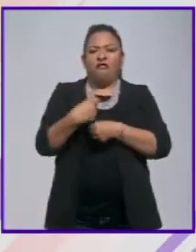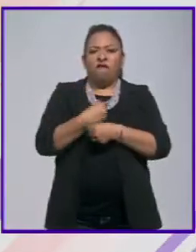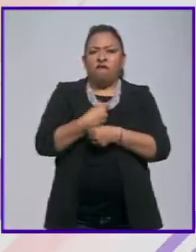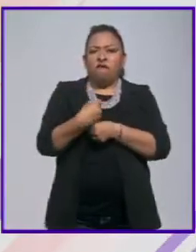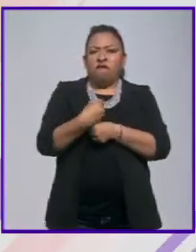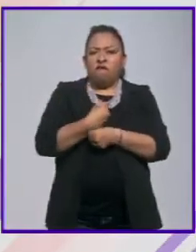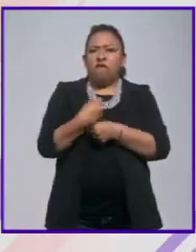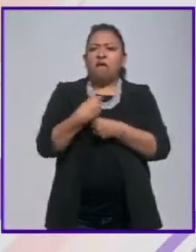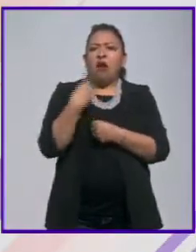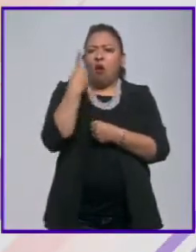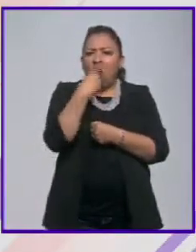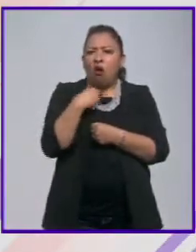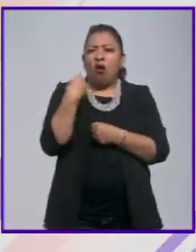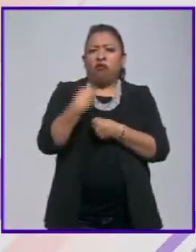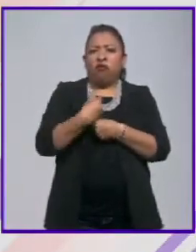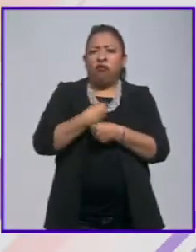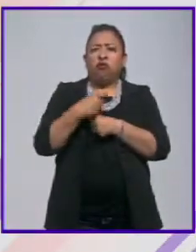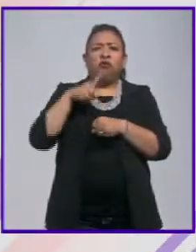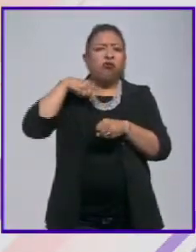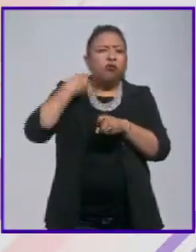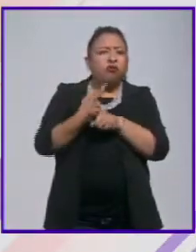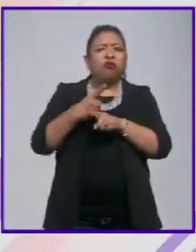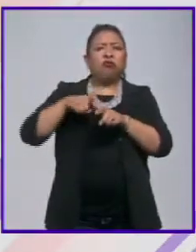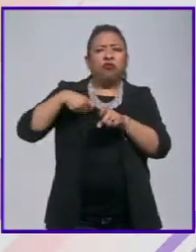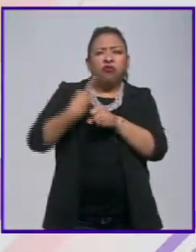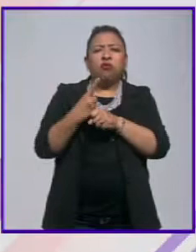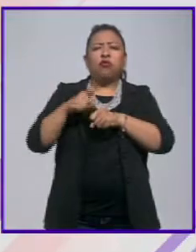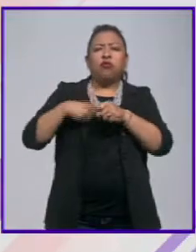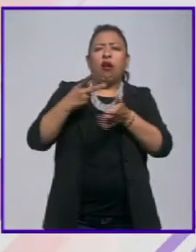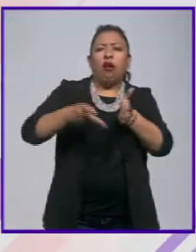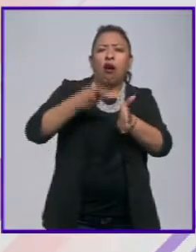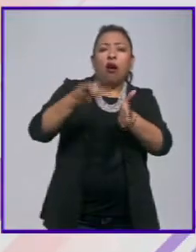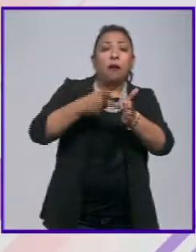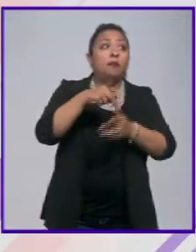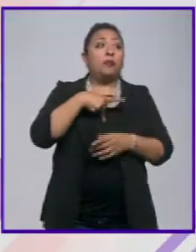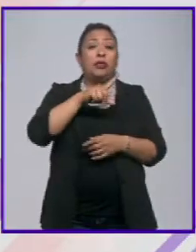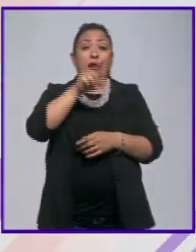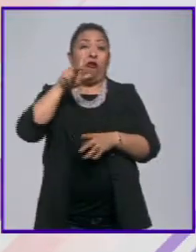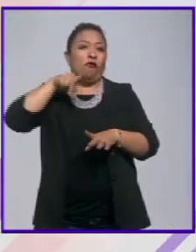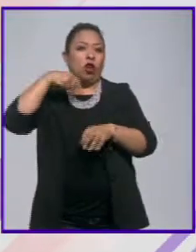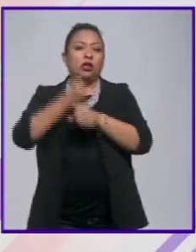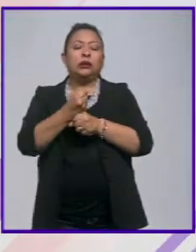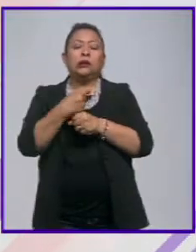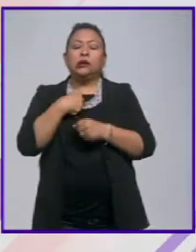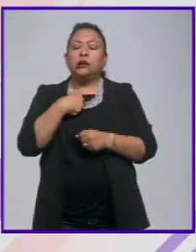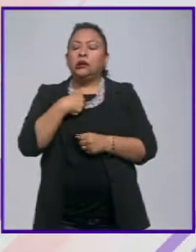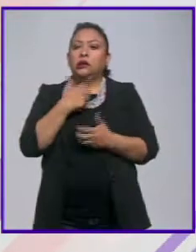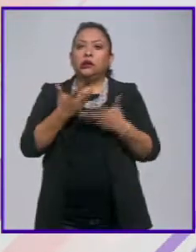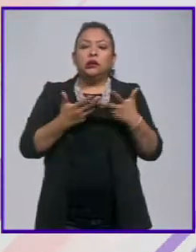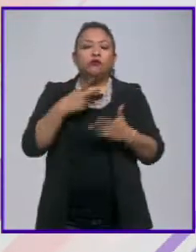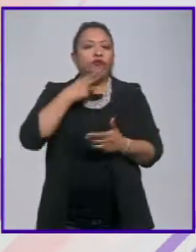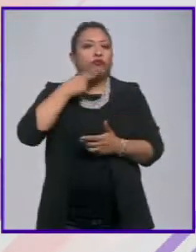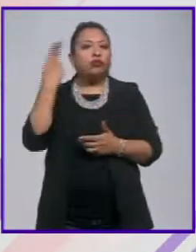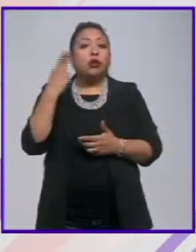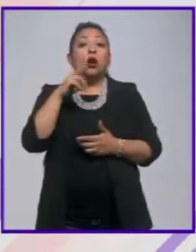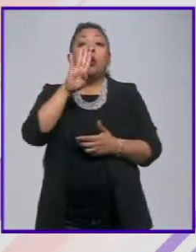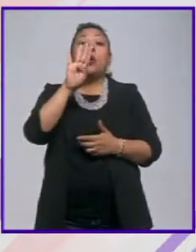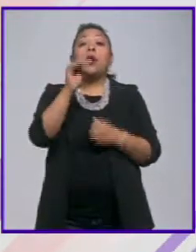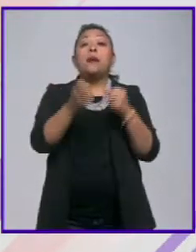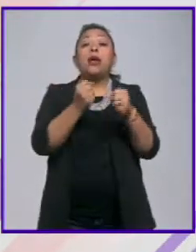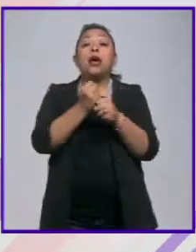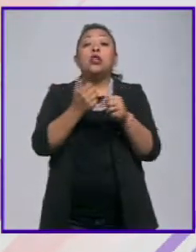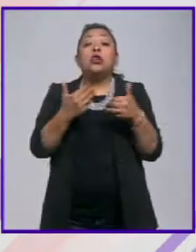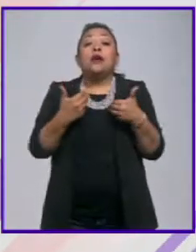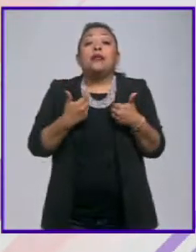largas horas y me violaron masivamente. Después de la violación, Ginette se quiso suicidar. Pasaron nueve años para que